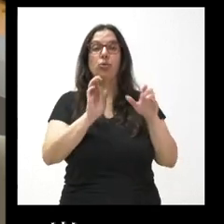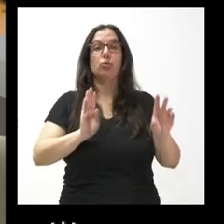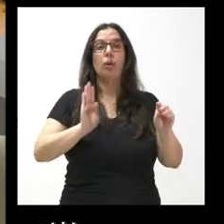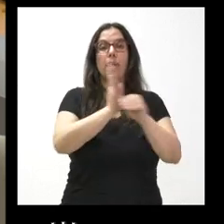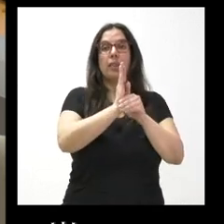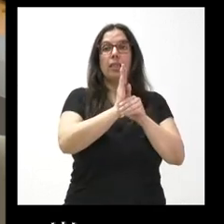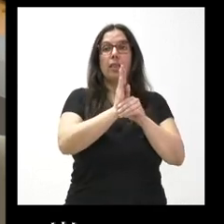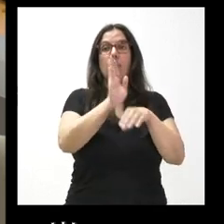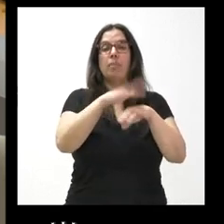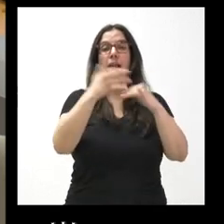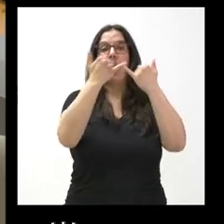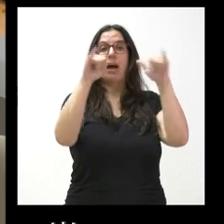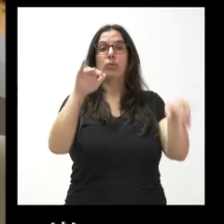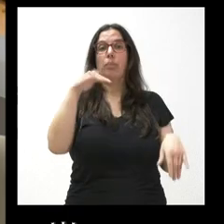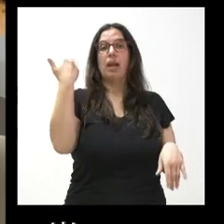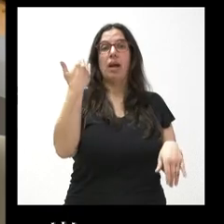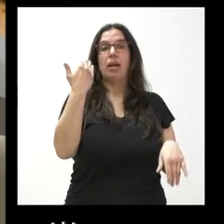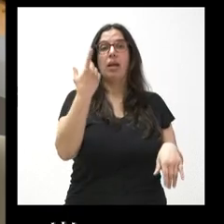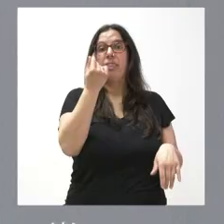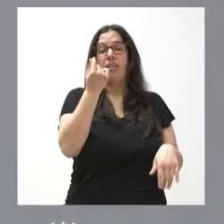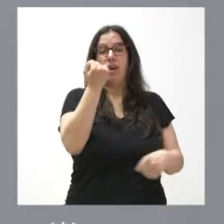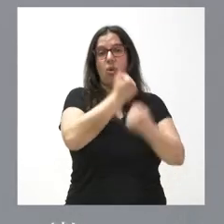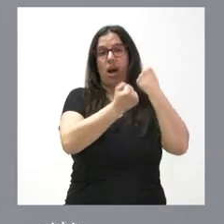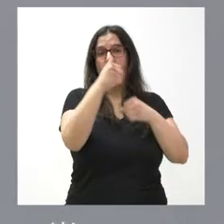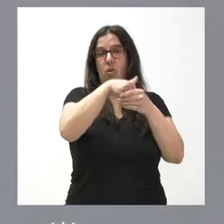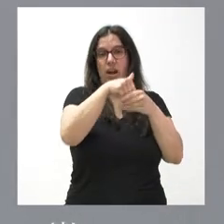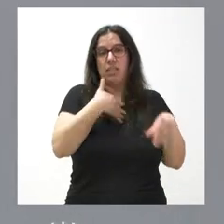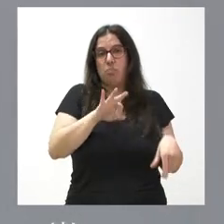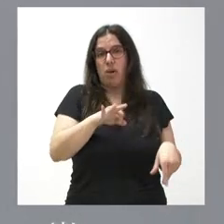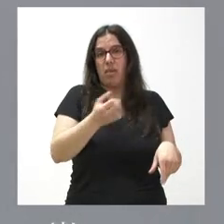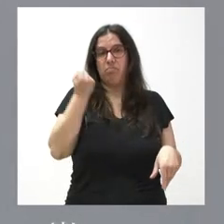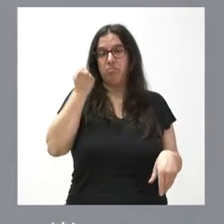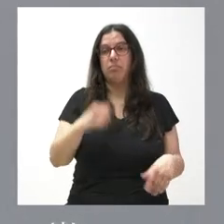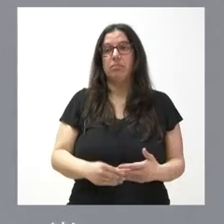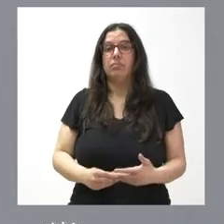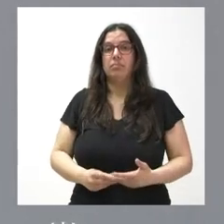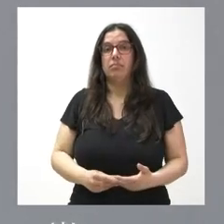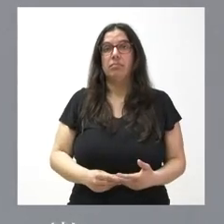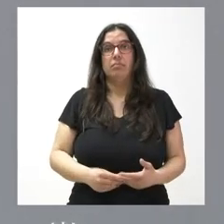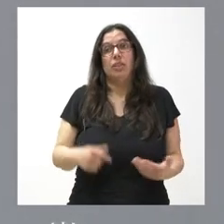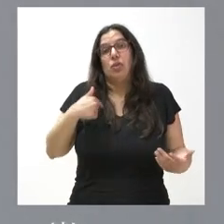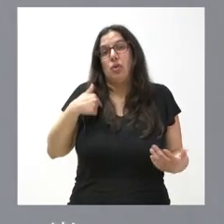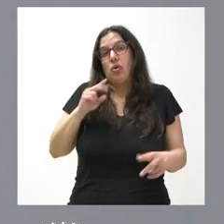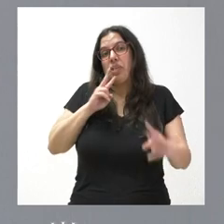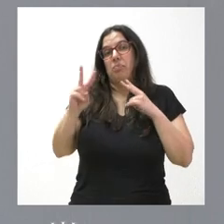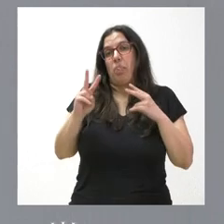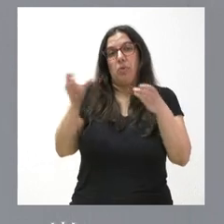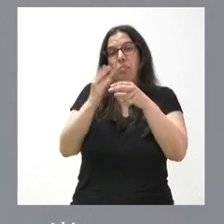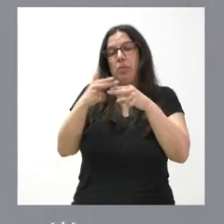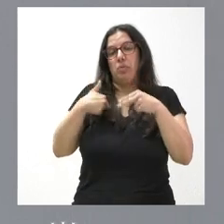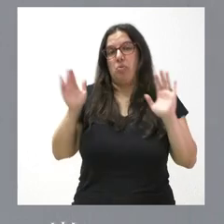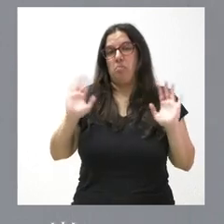para los actos de Villalar. Bueno, mi misión no es responder a ningún grupo político.